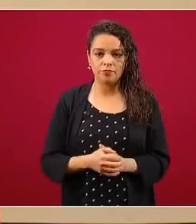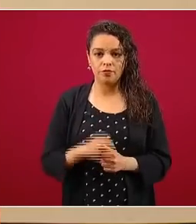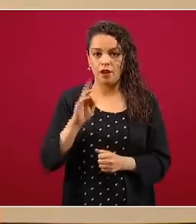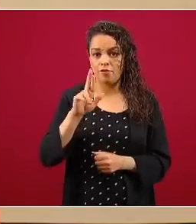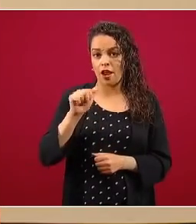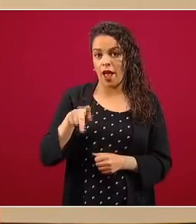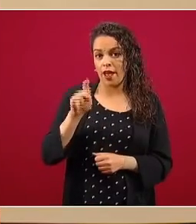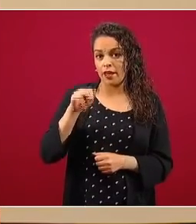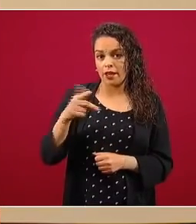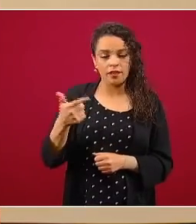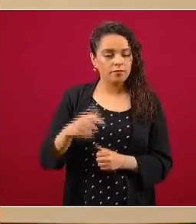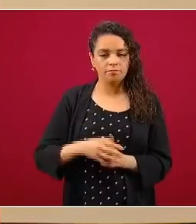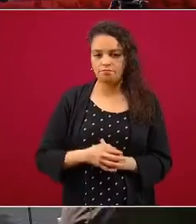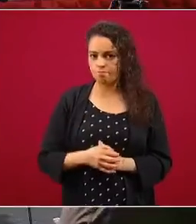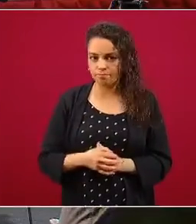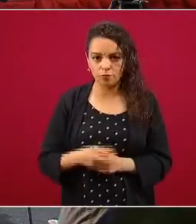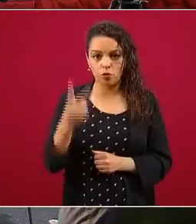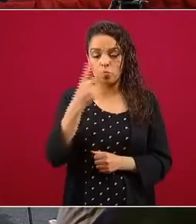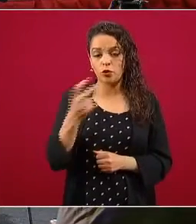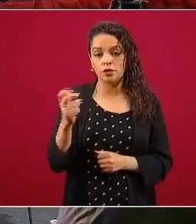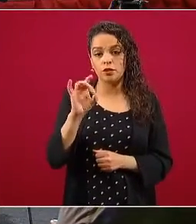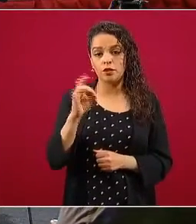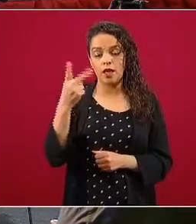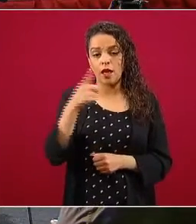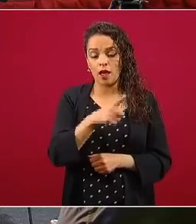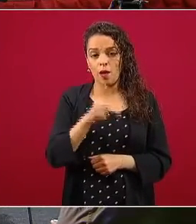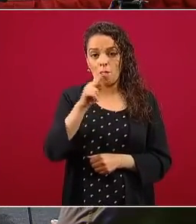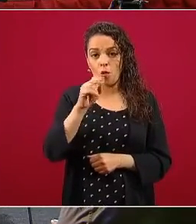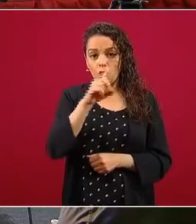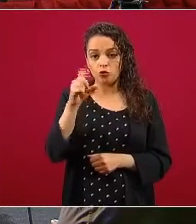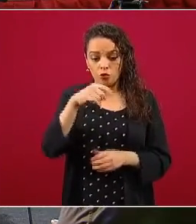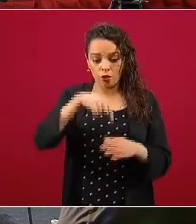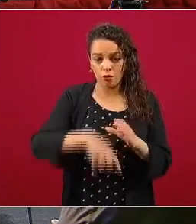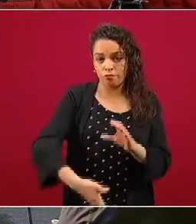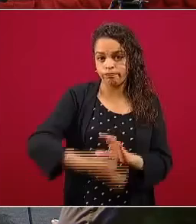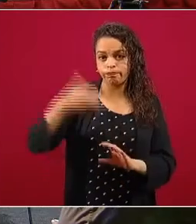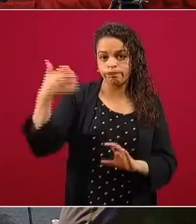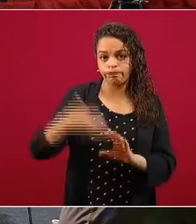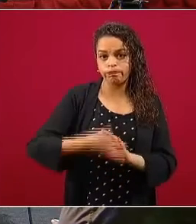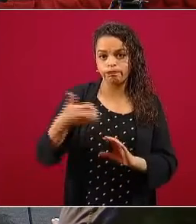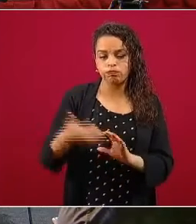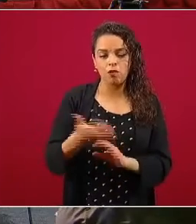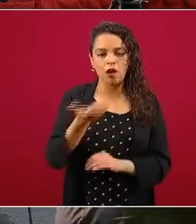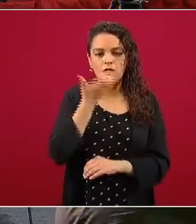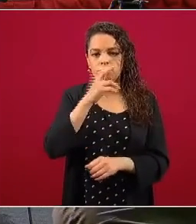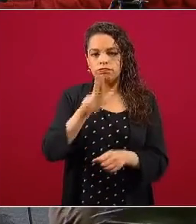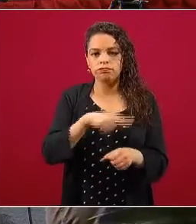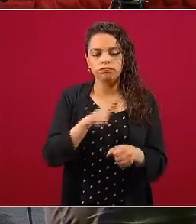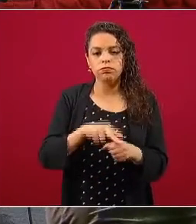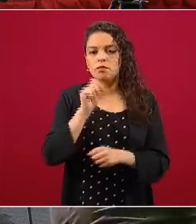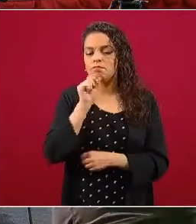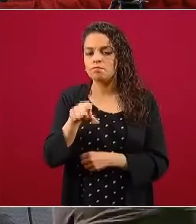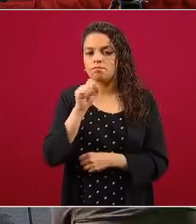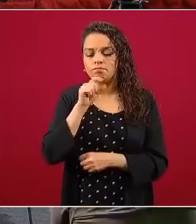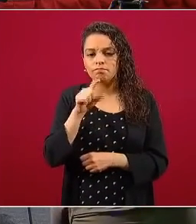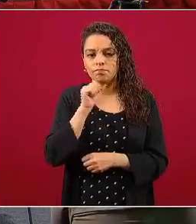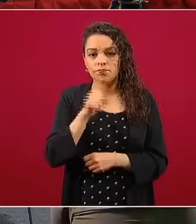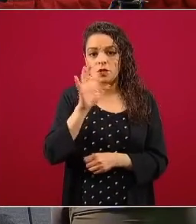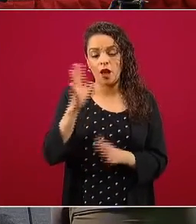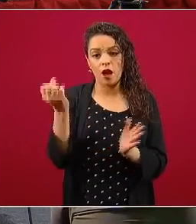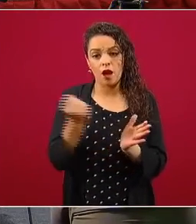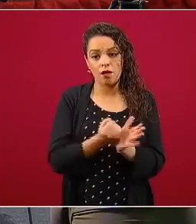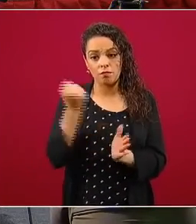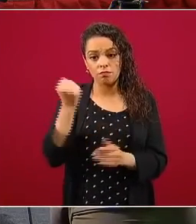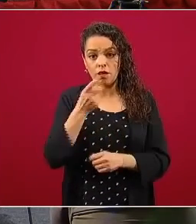233 pozos programados serán convencionales. En relación a los tres planes de exploración autorizados a los que hacen